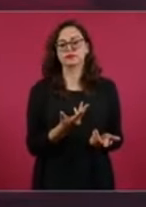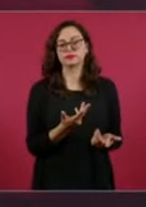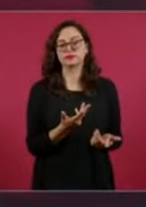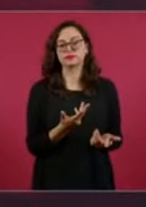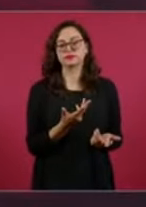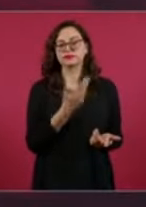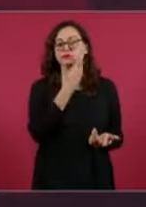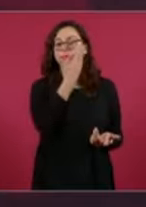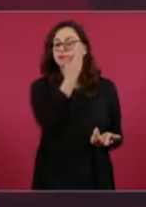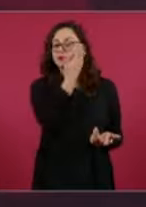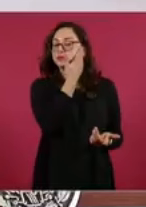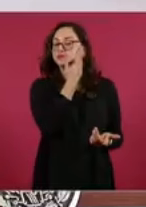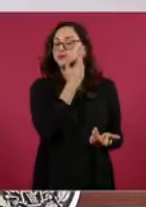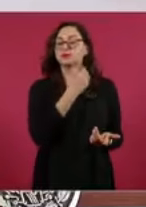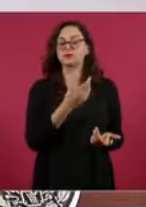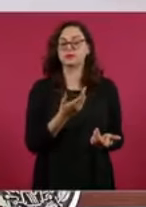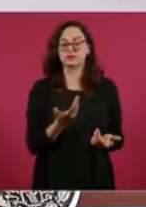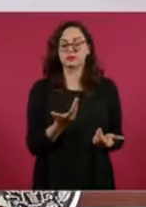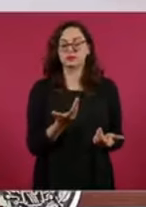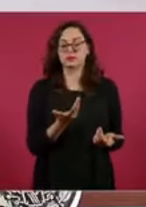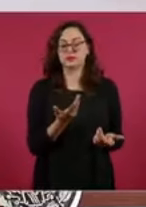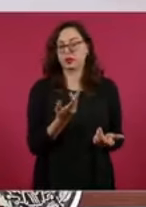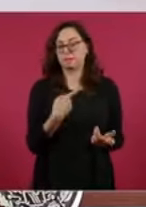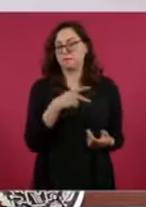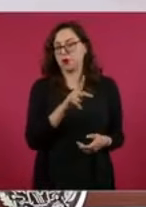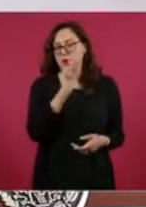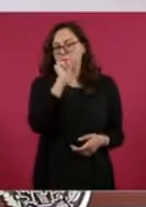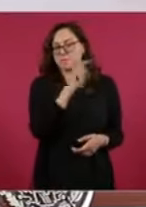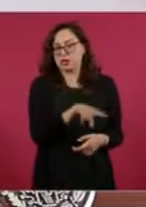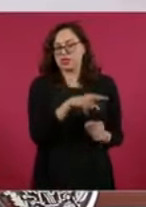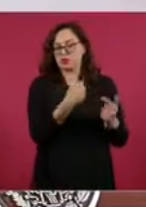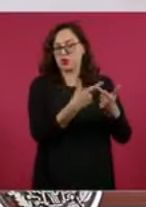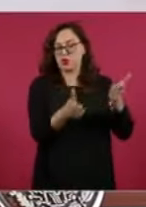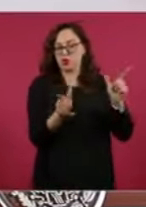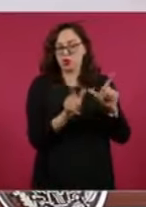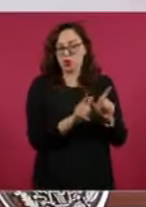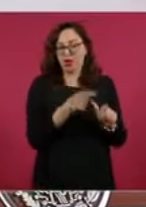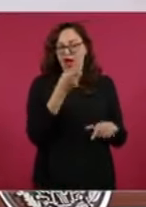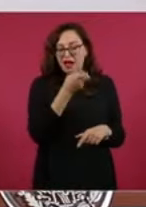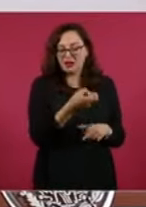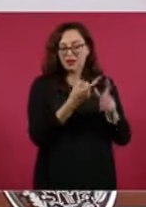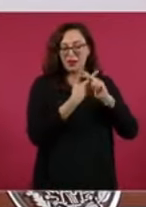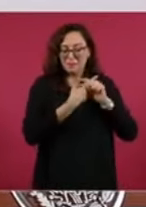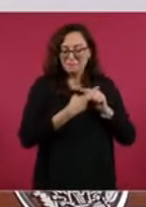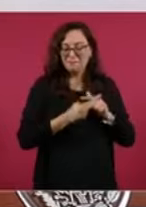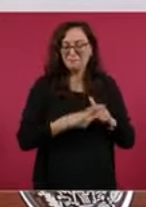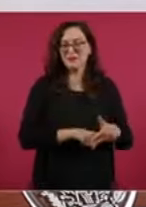Pero ahí se crearon las ligas